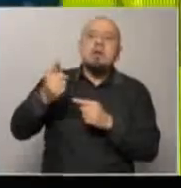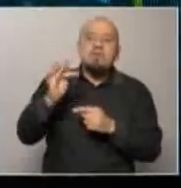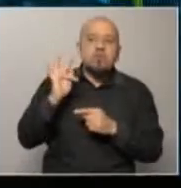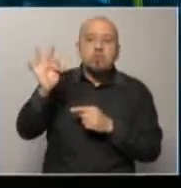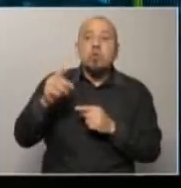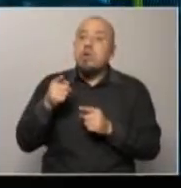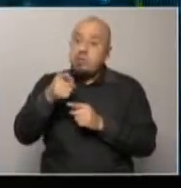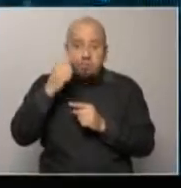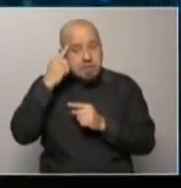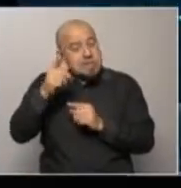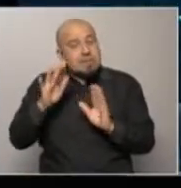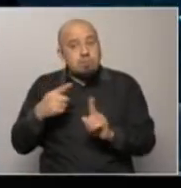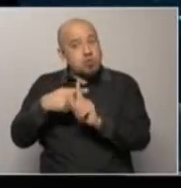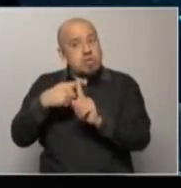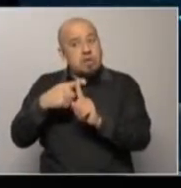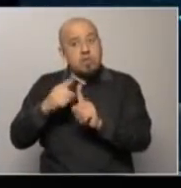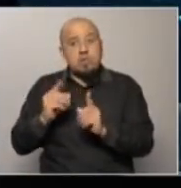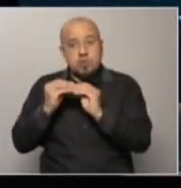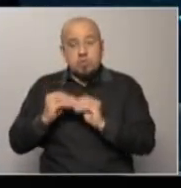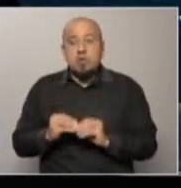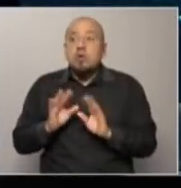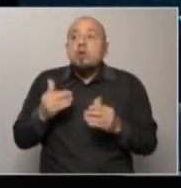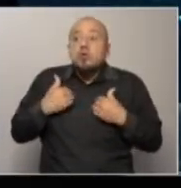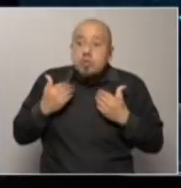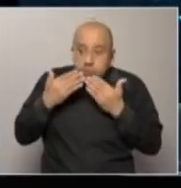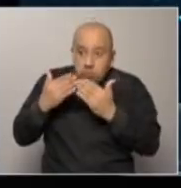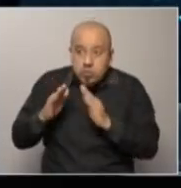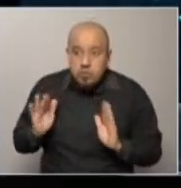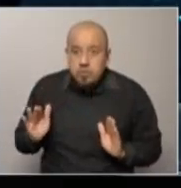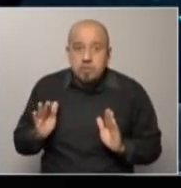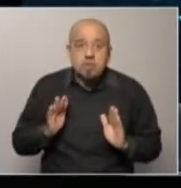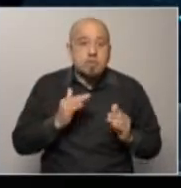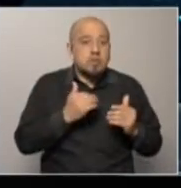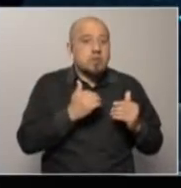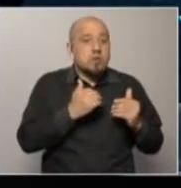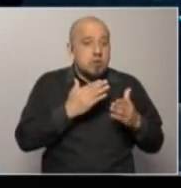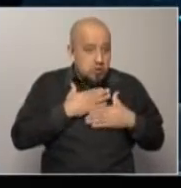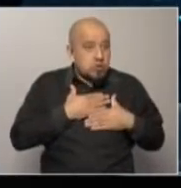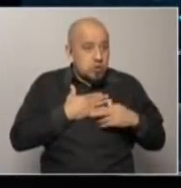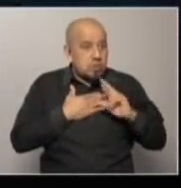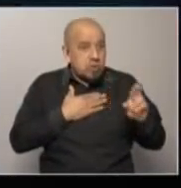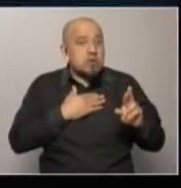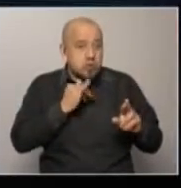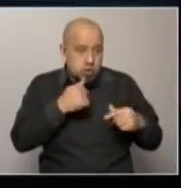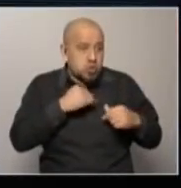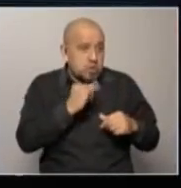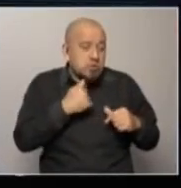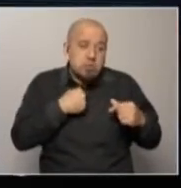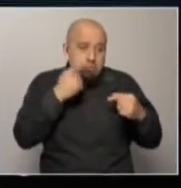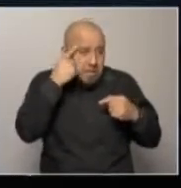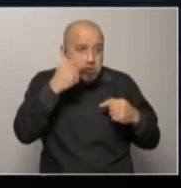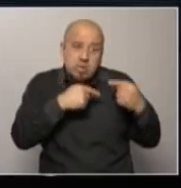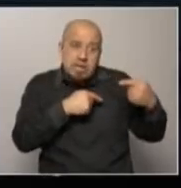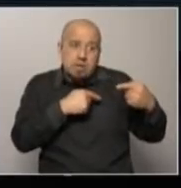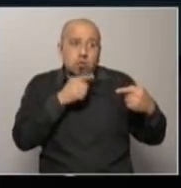el futuro y tú pareces optimista no no por eso yo se los pregunto si yo la respuesta si yo soy pesimista creo que con esta